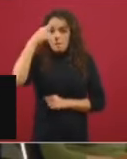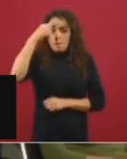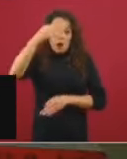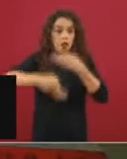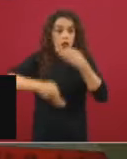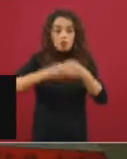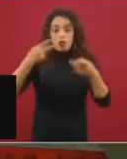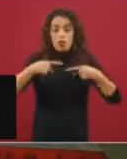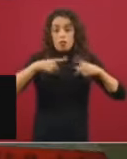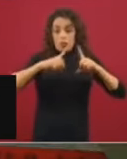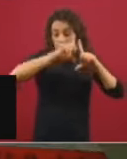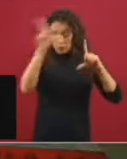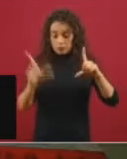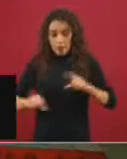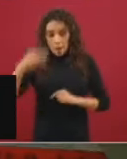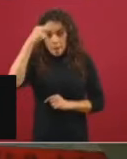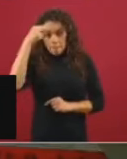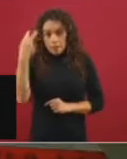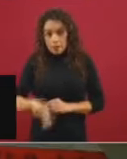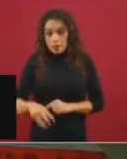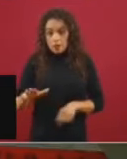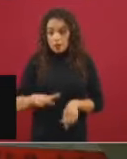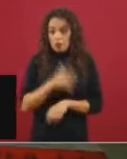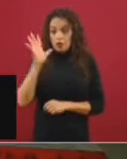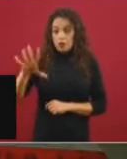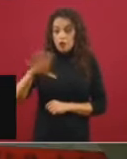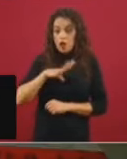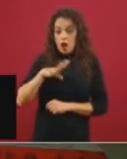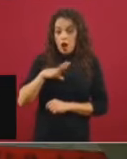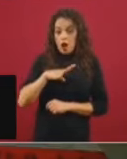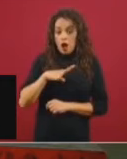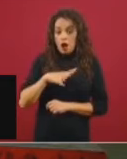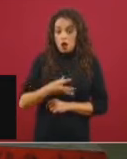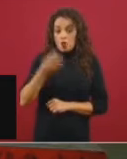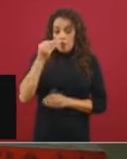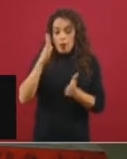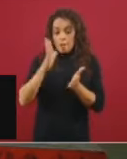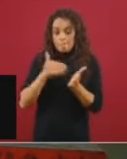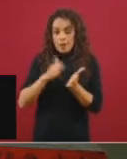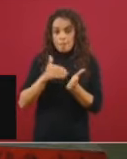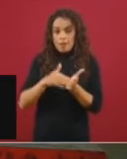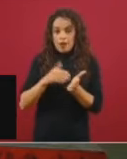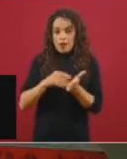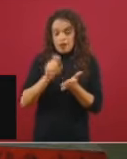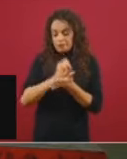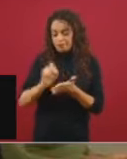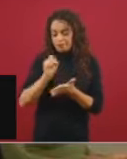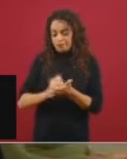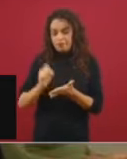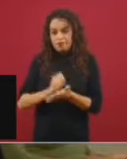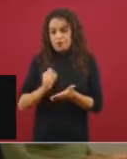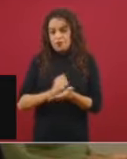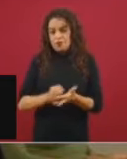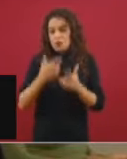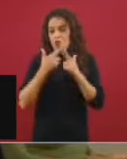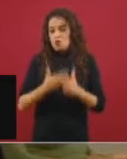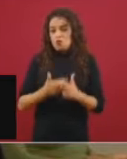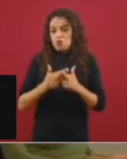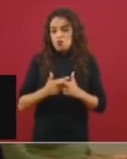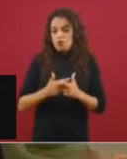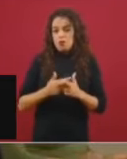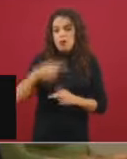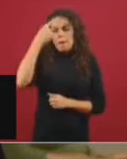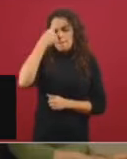creo que ya tenemos suficientes toneladas de papel escrito con el único propósito de explicar